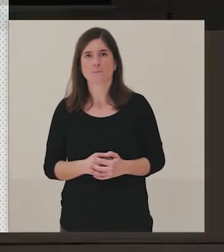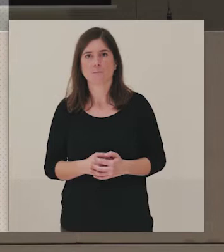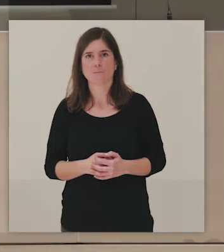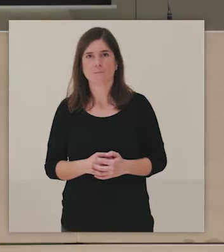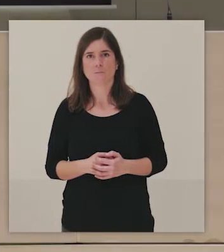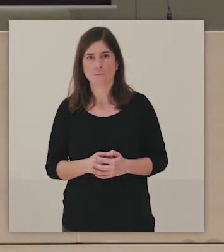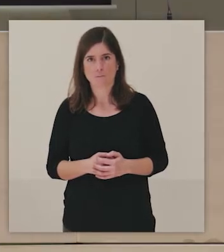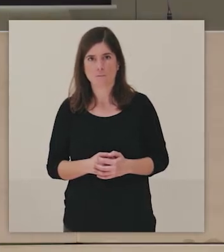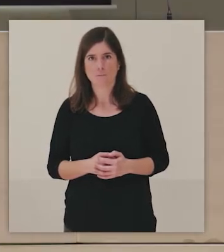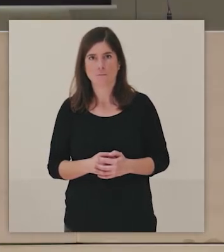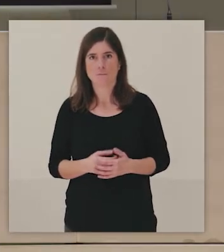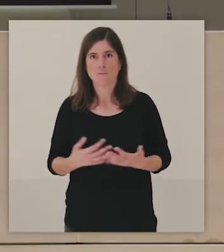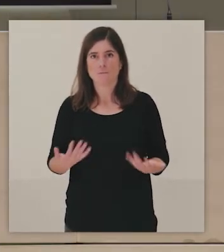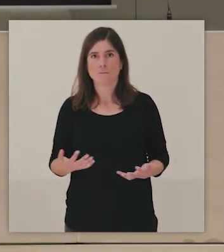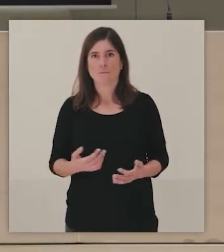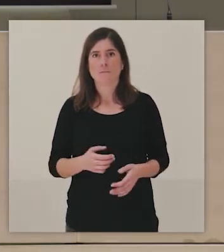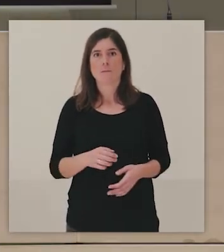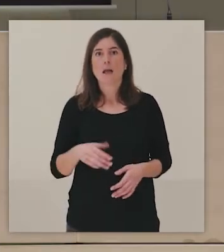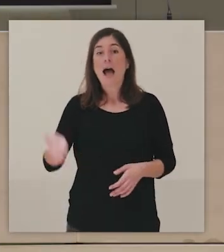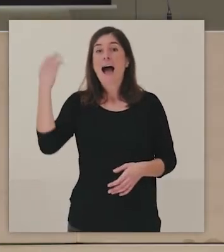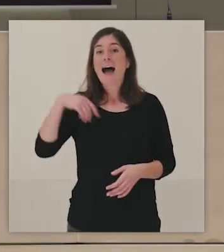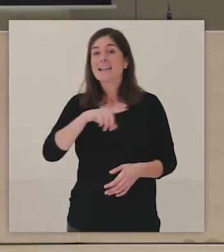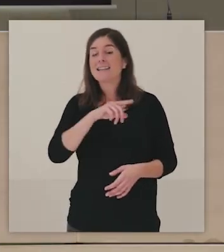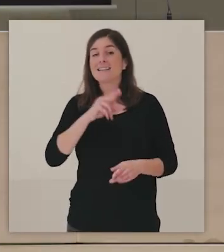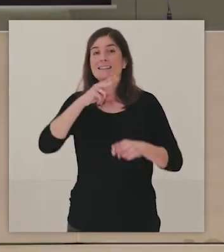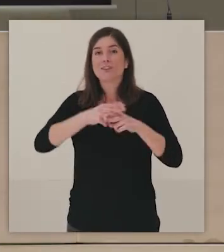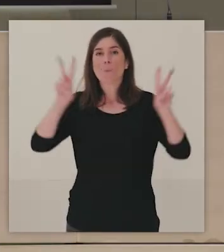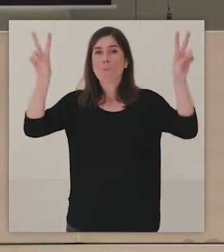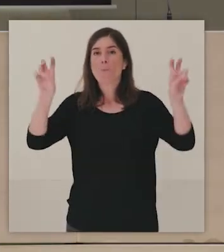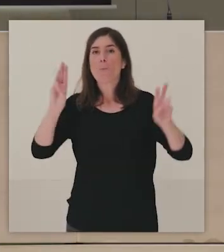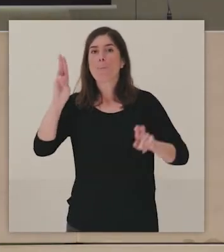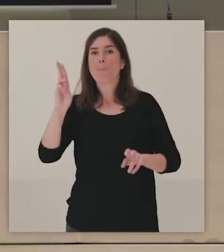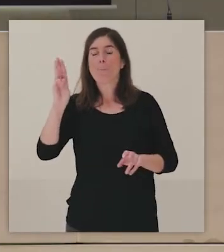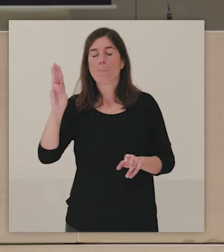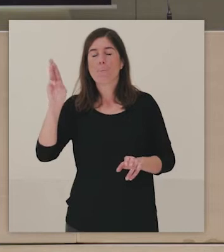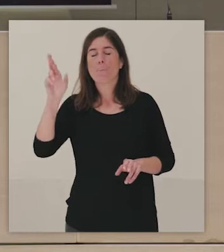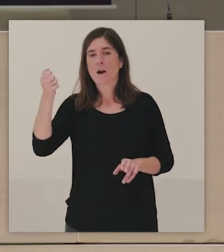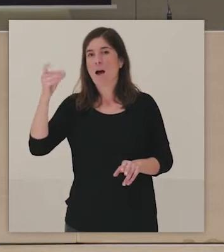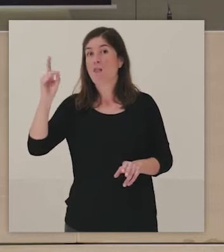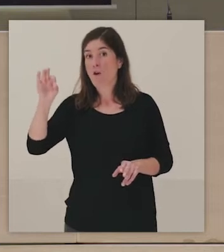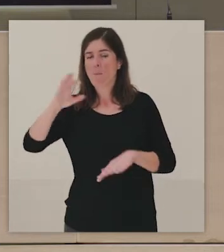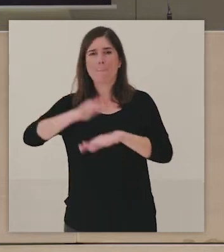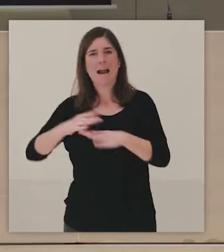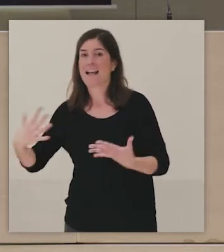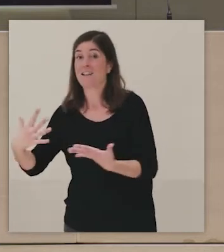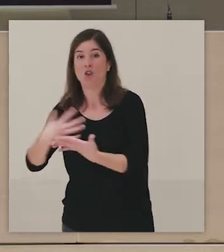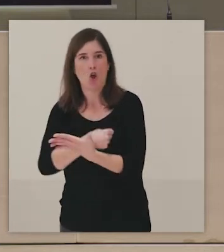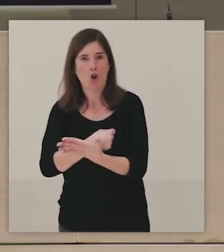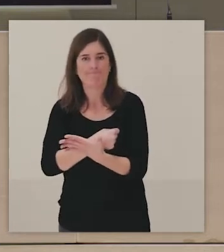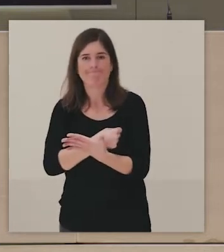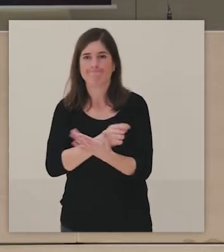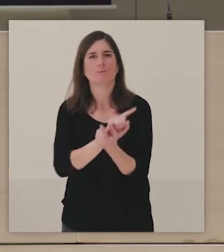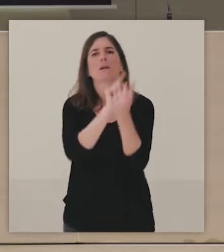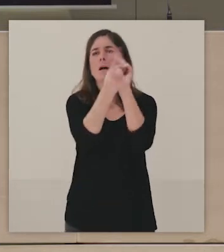cambiado la denominación que teníamos del Prado para Todos, porque en sí la denominación del Prado para Todos